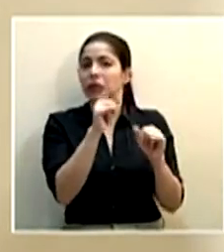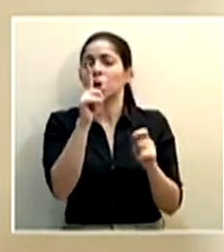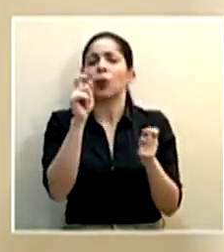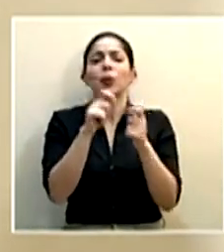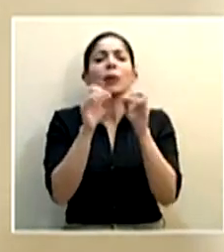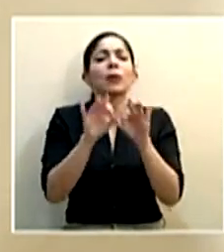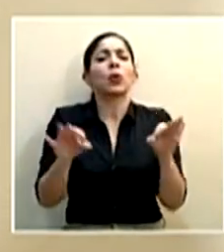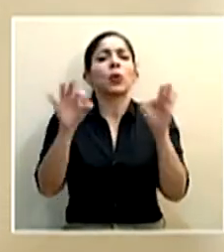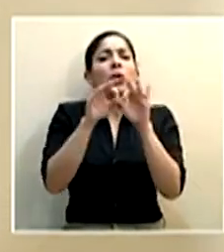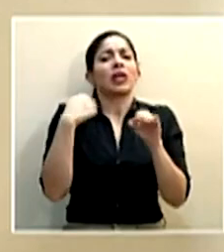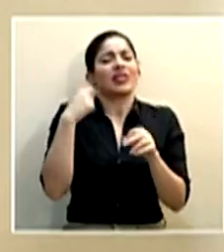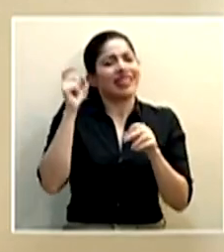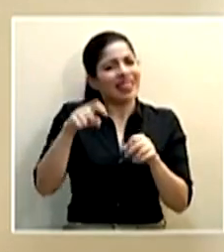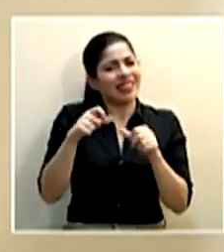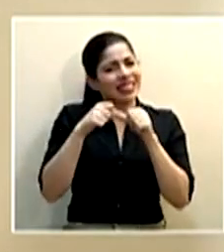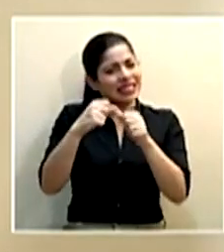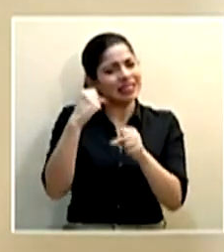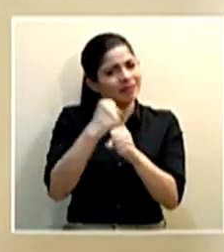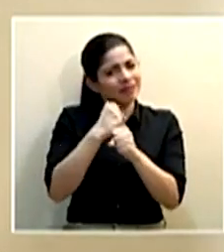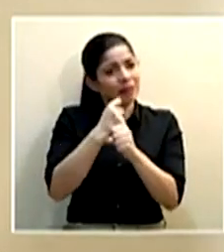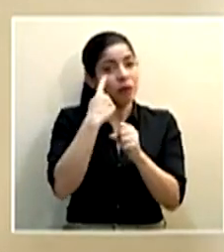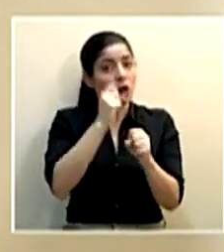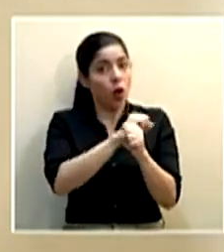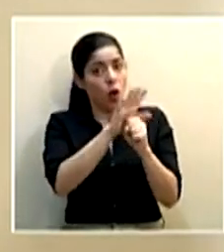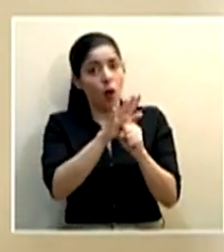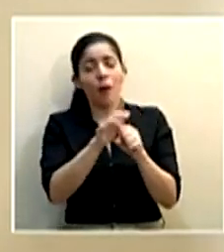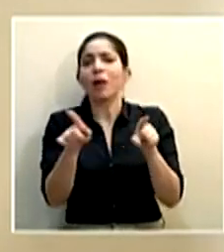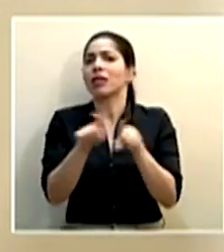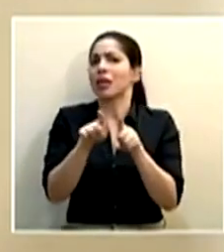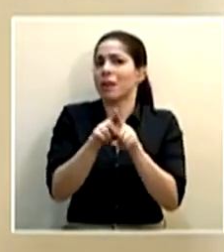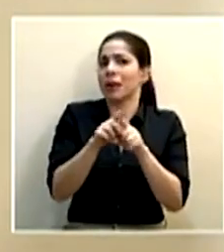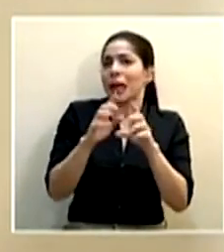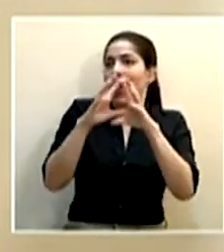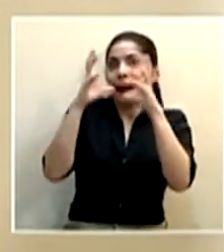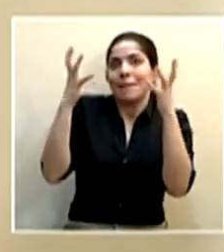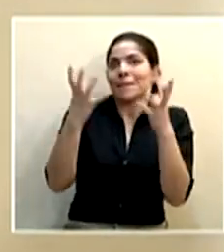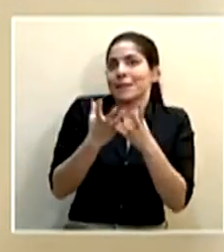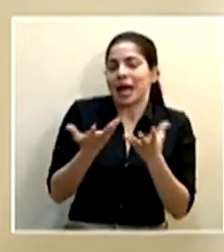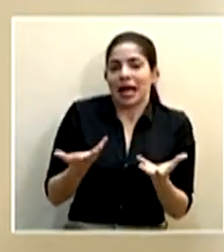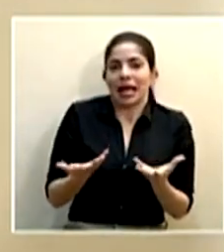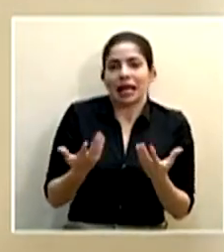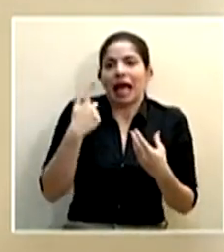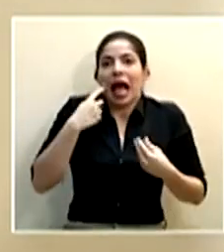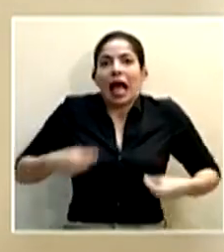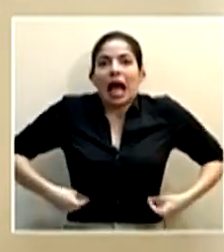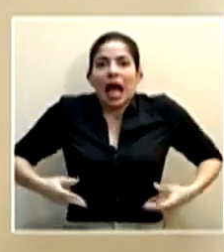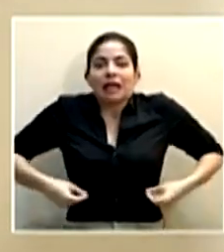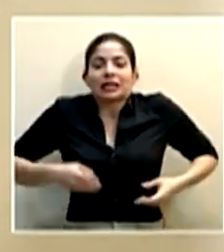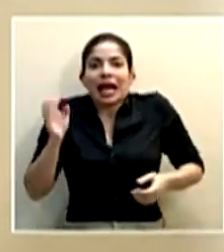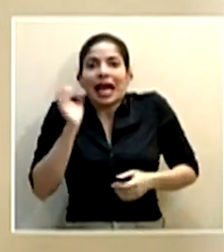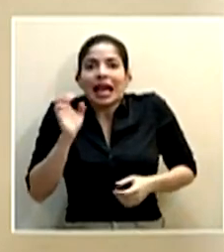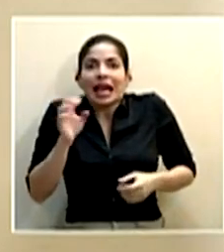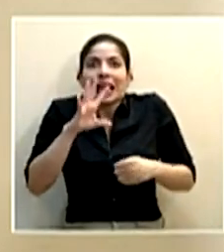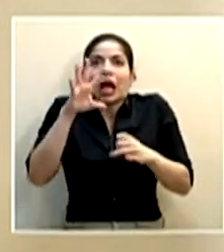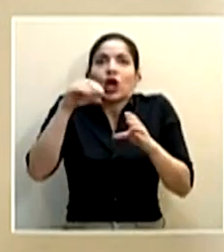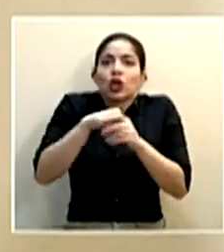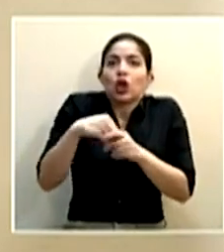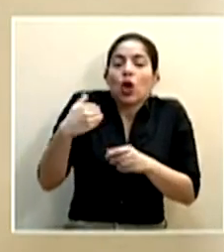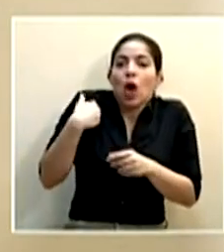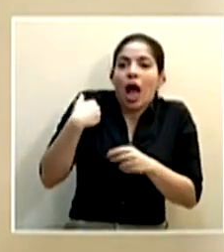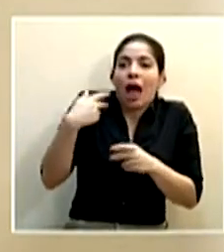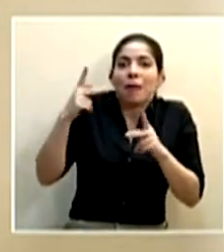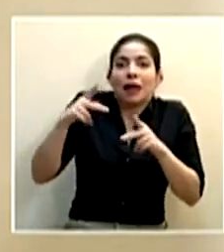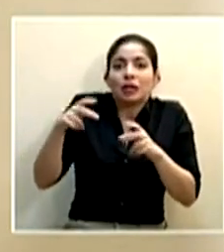importantes que siento que tenemos que seguir trabajando, no solamente por el COVID, sino incluso por el mismo planeta, por el mismo gasto energético, todo lo que conlleva el